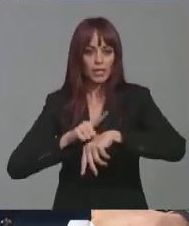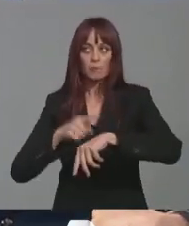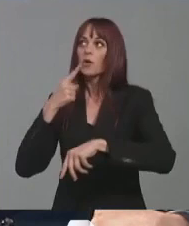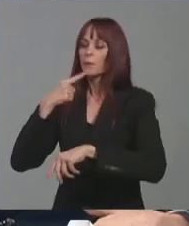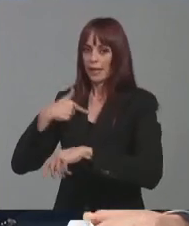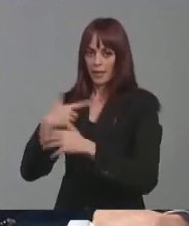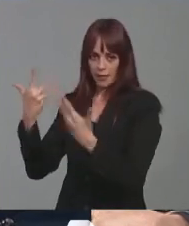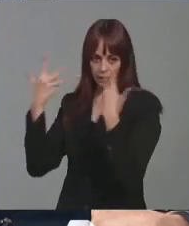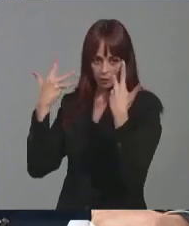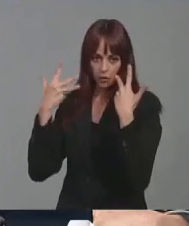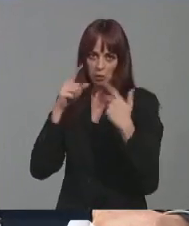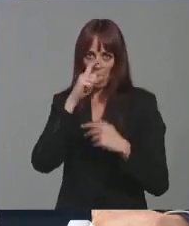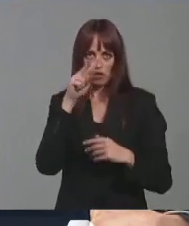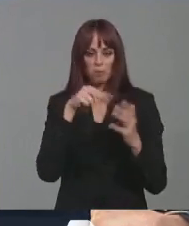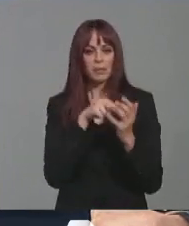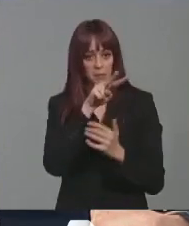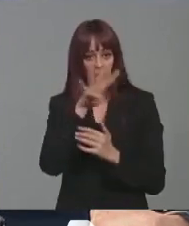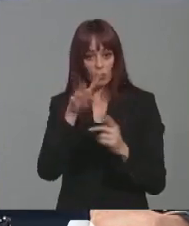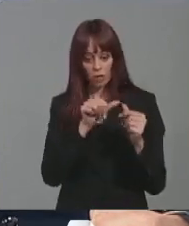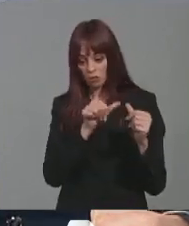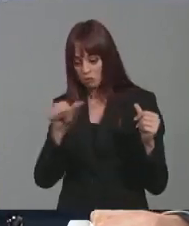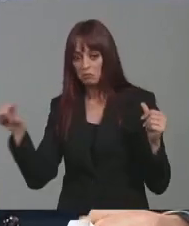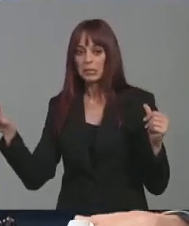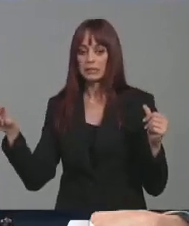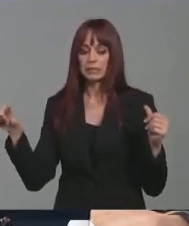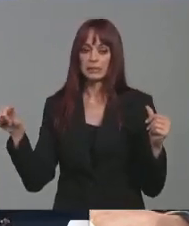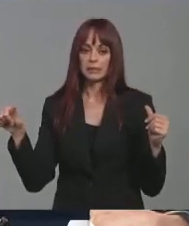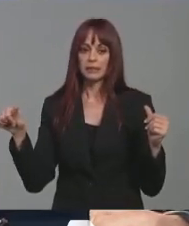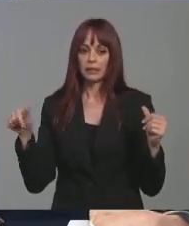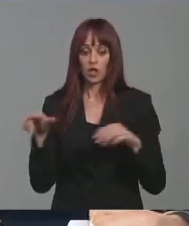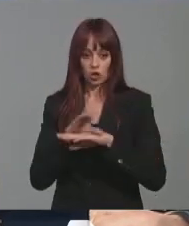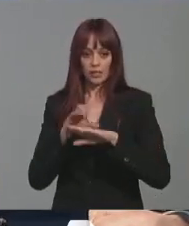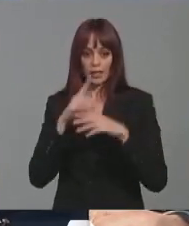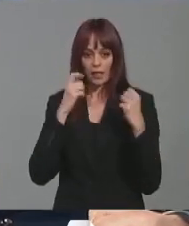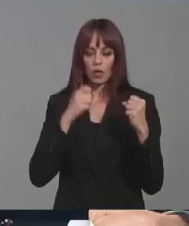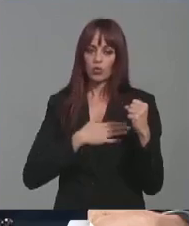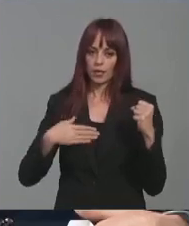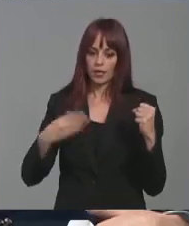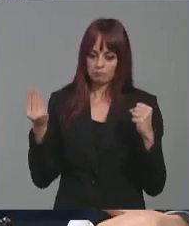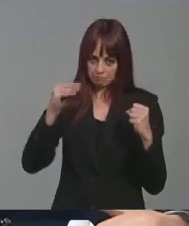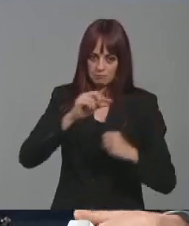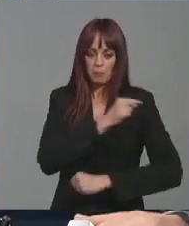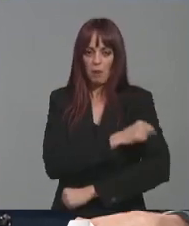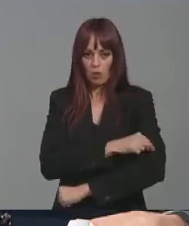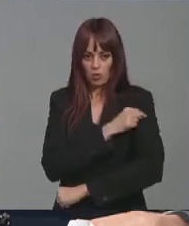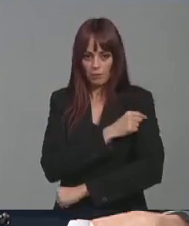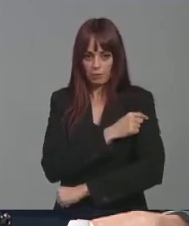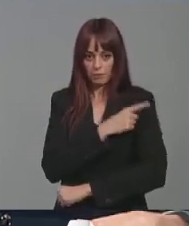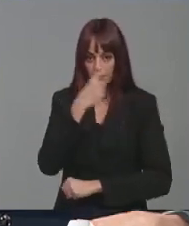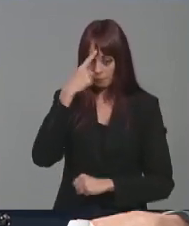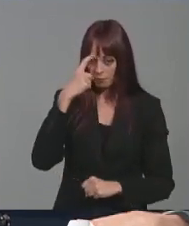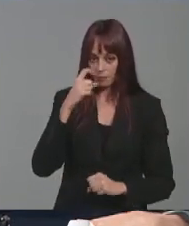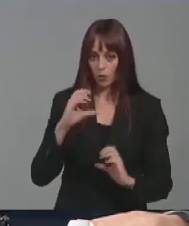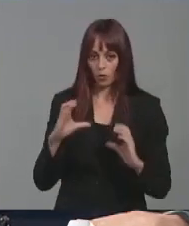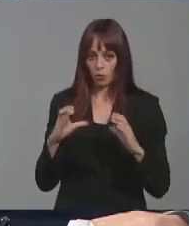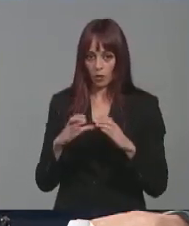a lo largo del año 2024 la intención de la Consejería de Salud es incorporar otra vacuna recordando que la comunidad